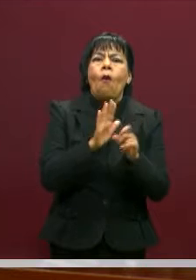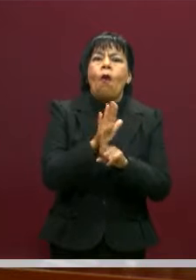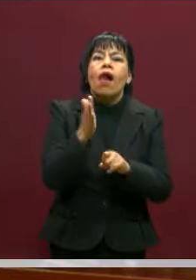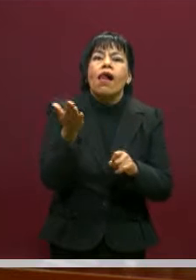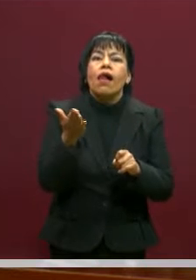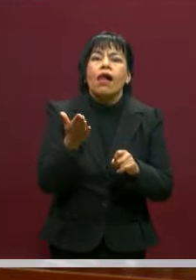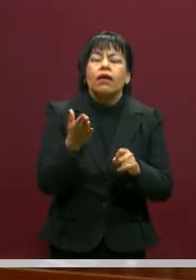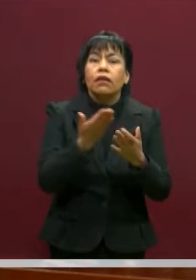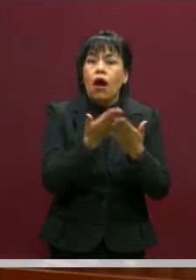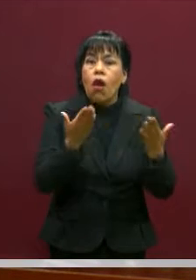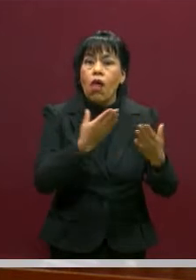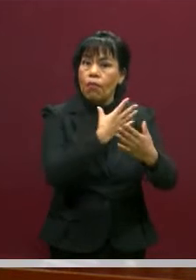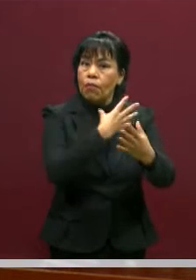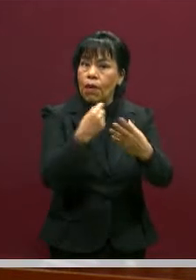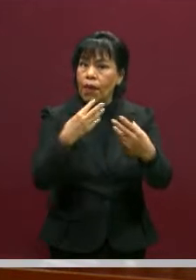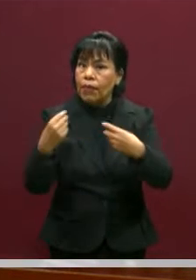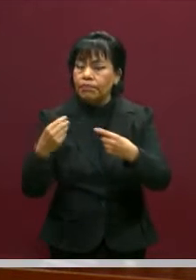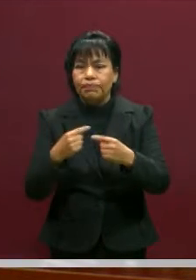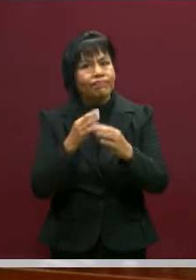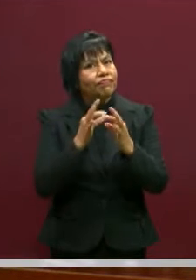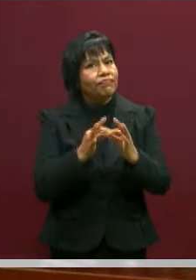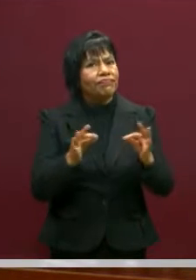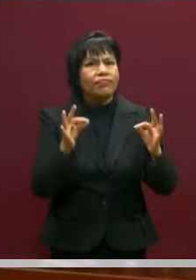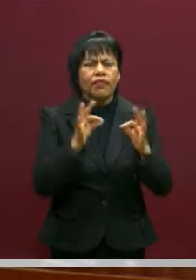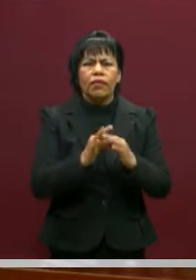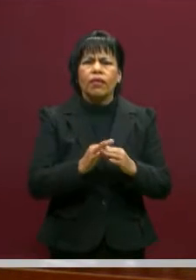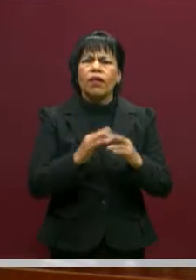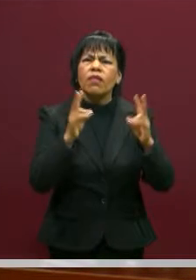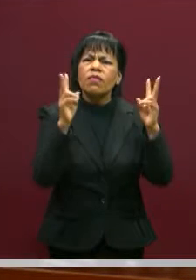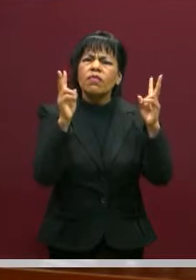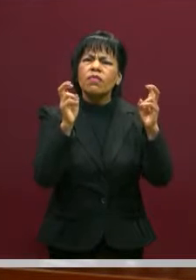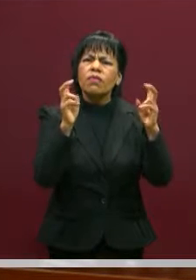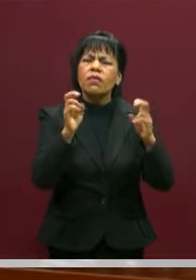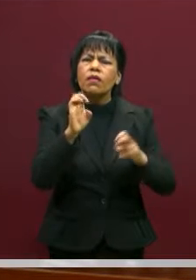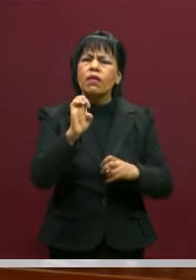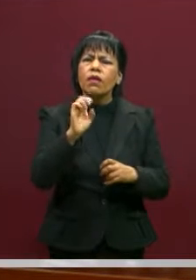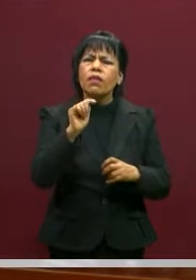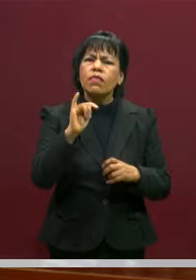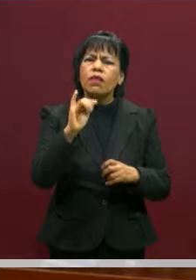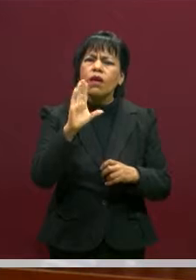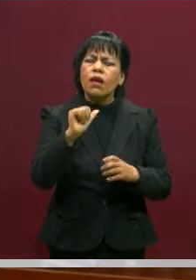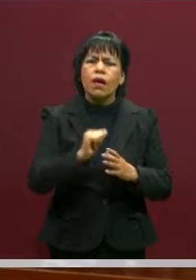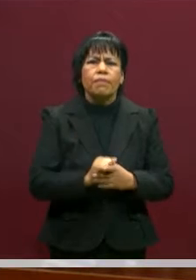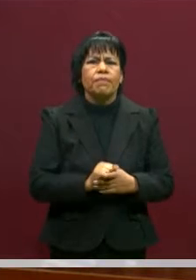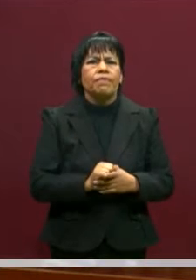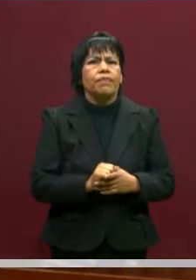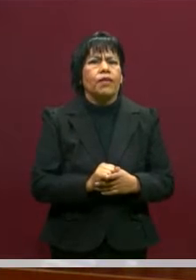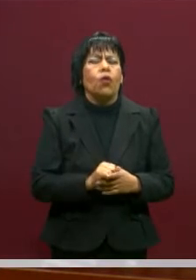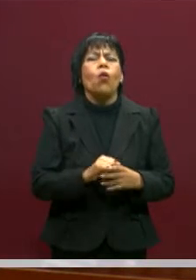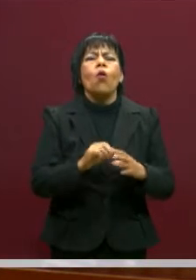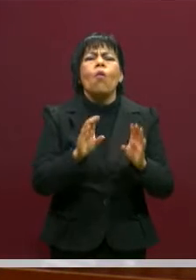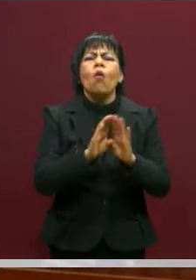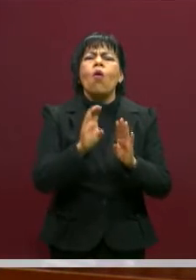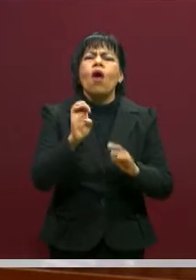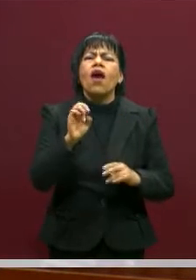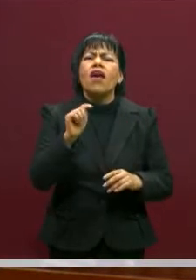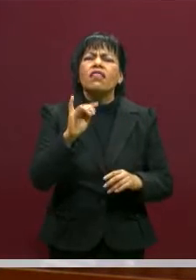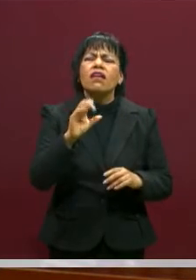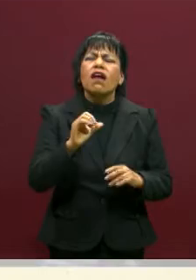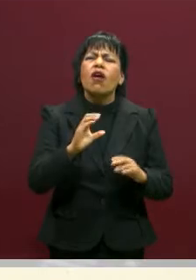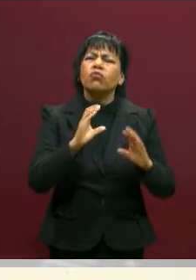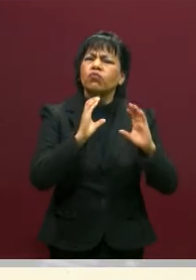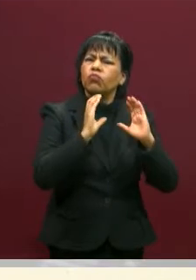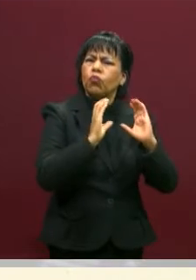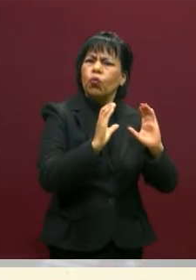pandemia porque cobra mayor relevancia. Hablaremos sobre la ética, pero sobre la ética del cuidado. A ver, ¿por qué